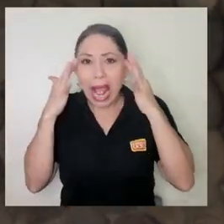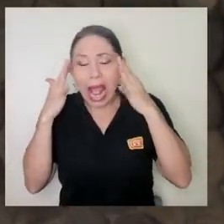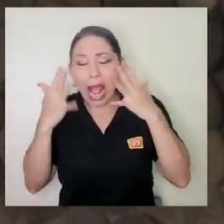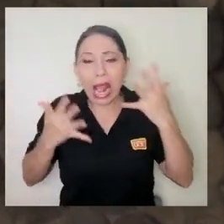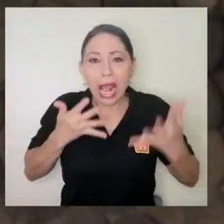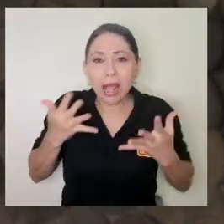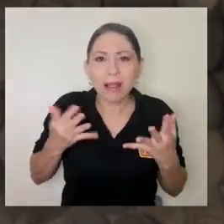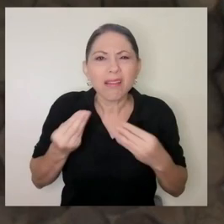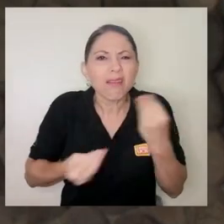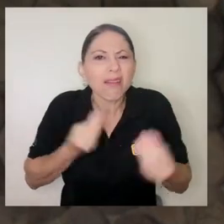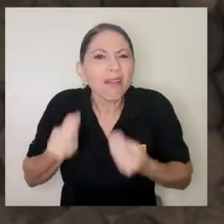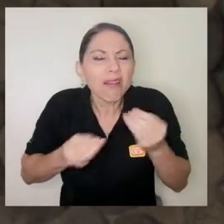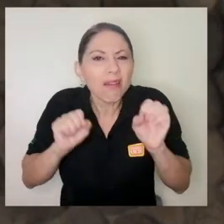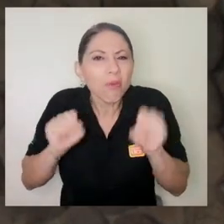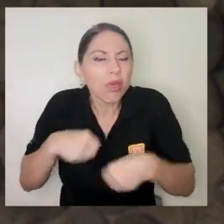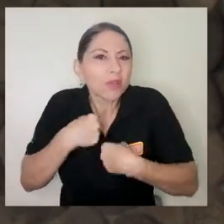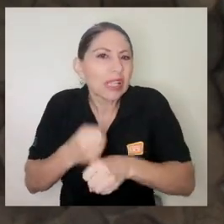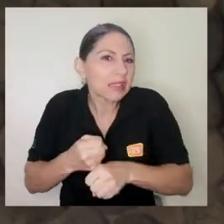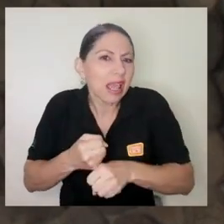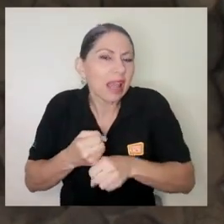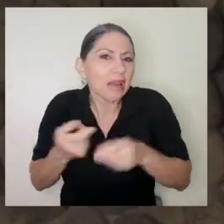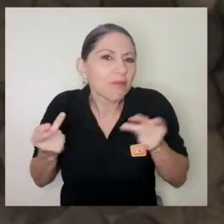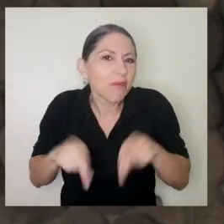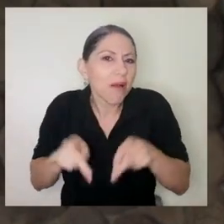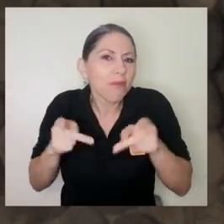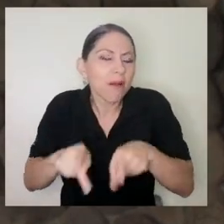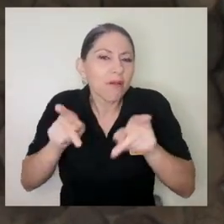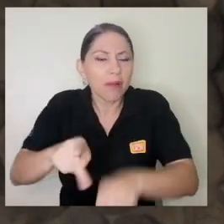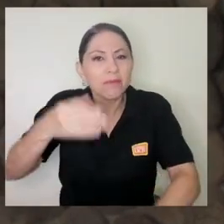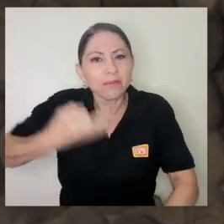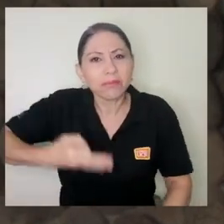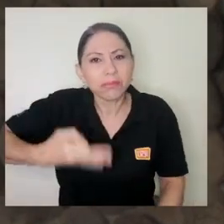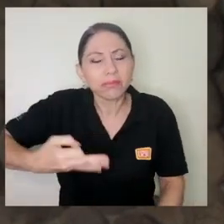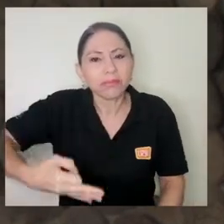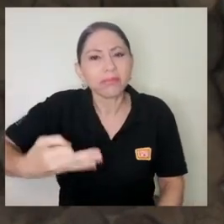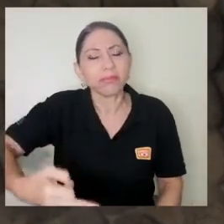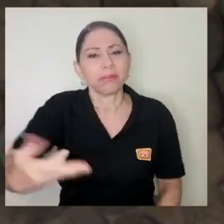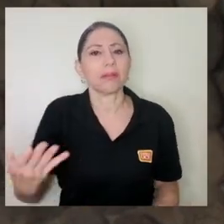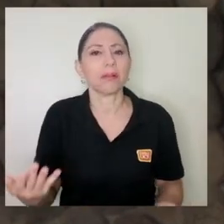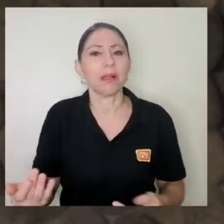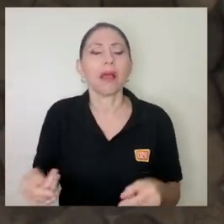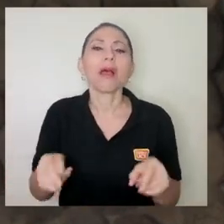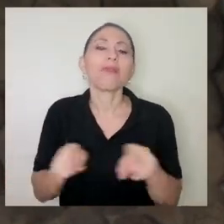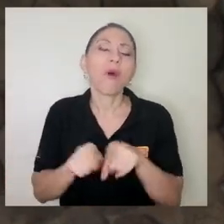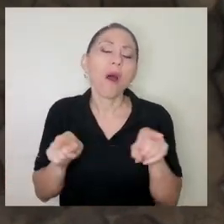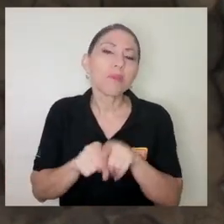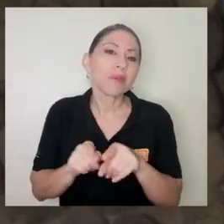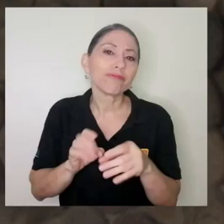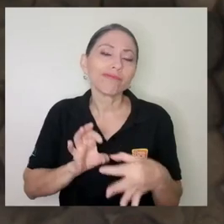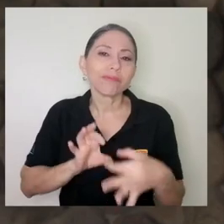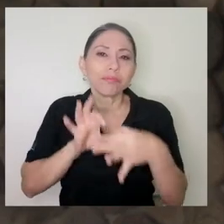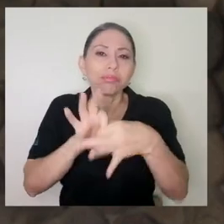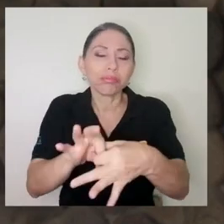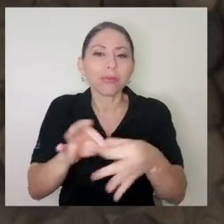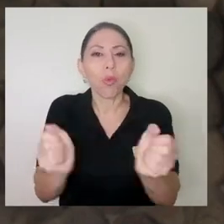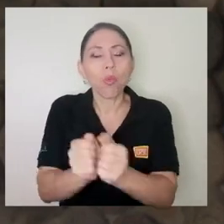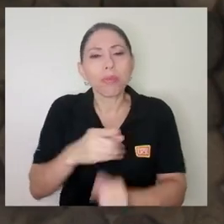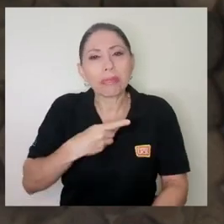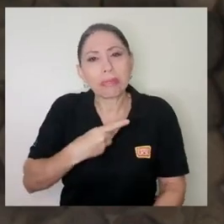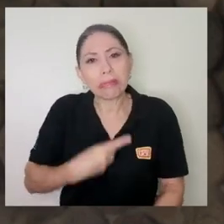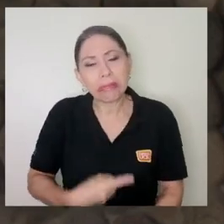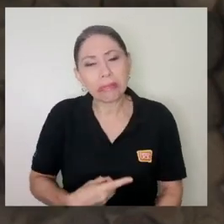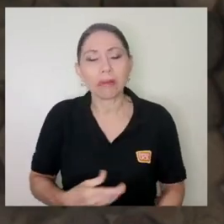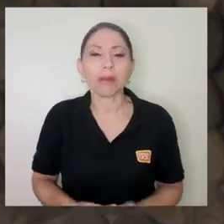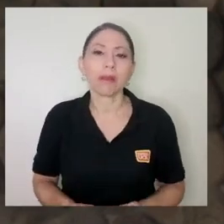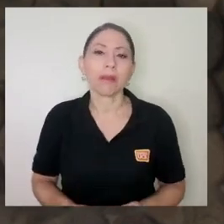qué podemos hacer digamos en el día a día para poder manejar esto vinculado también al tema de la depresión efectivamente